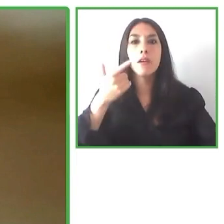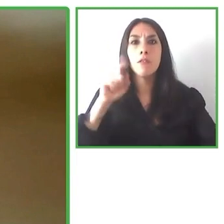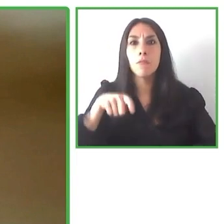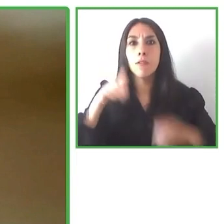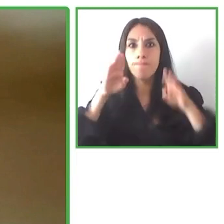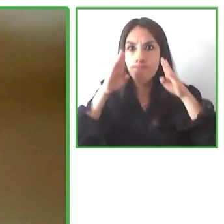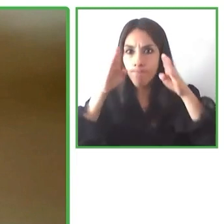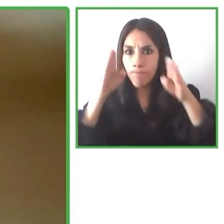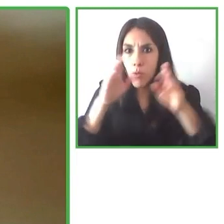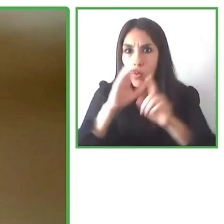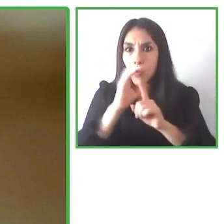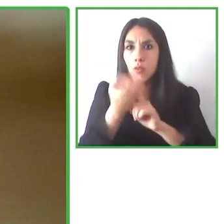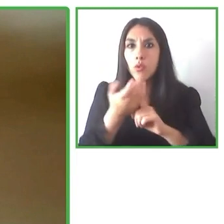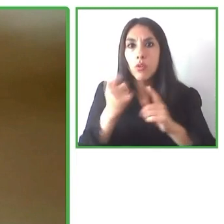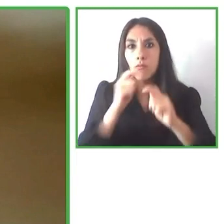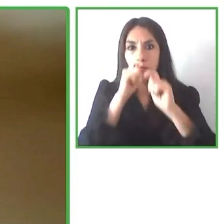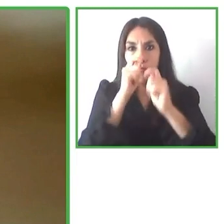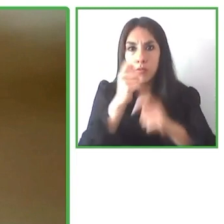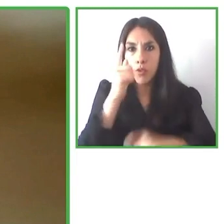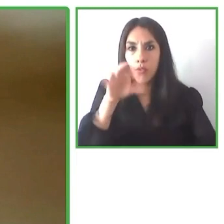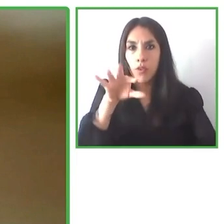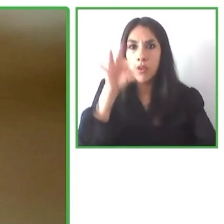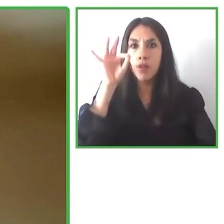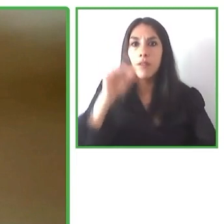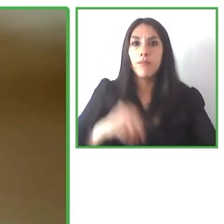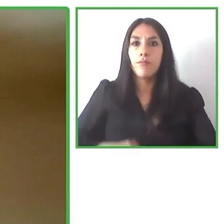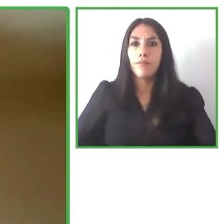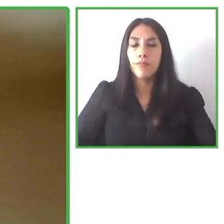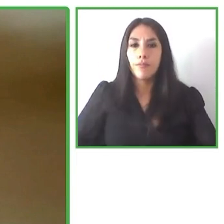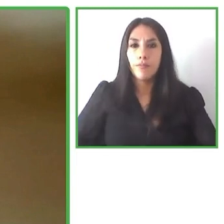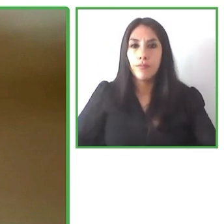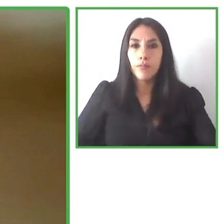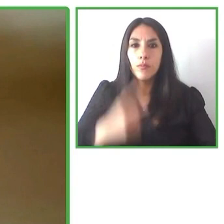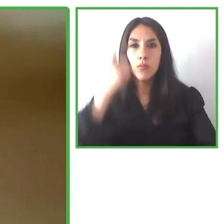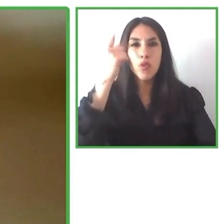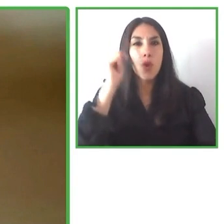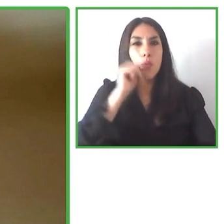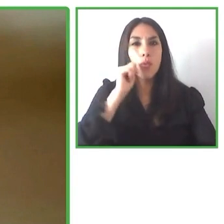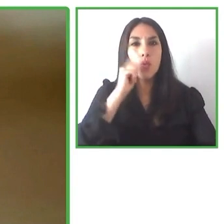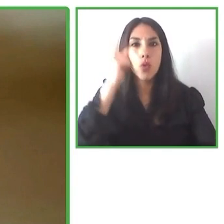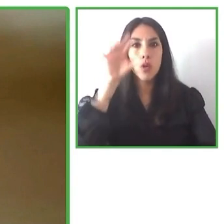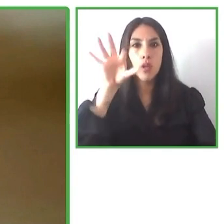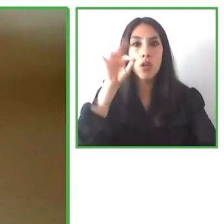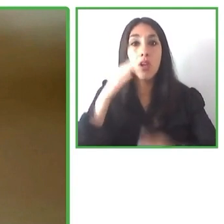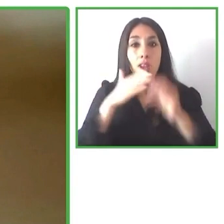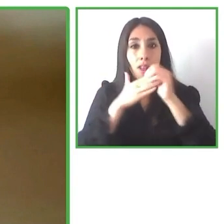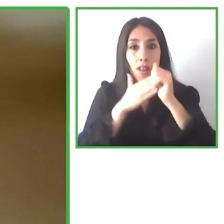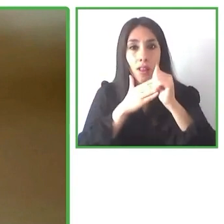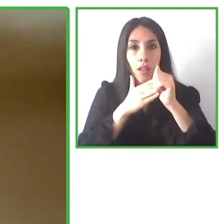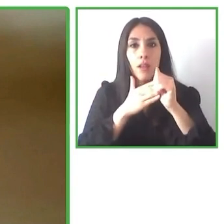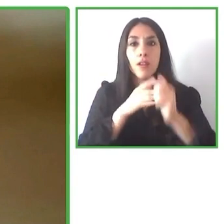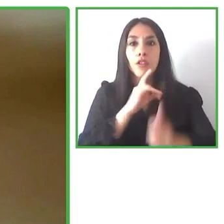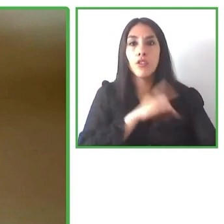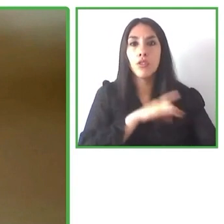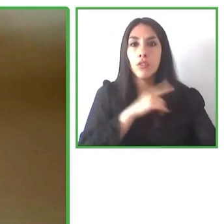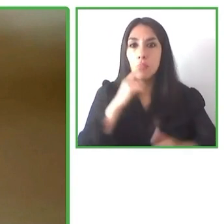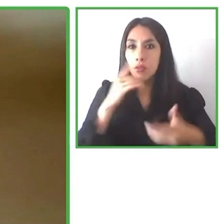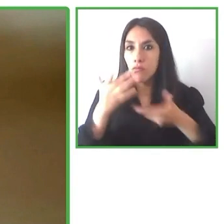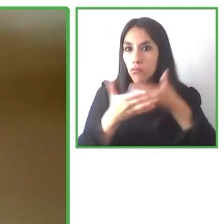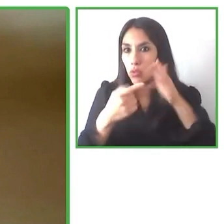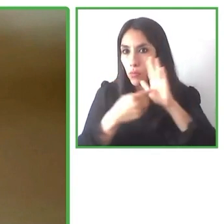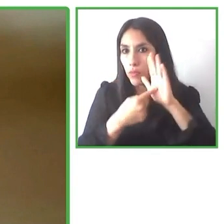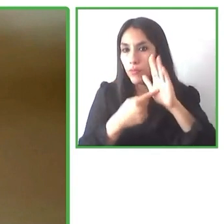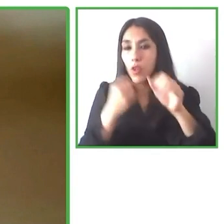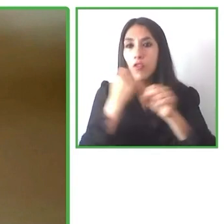mujeres líderes de Chile en diferentes áreas. Francisca compartirá con nosotros el trabajo realizado por la Fundación Corp Artes en la